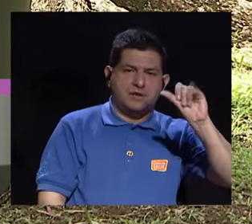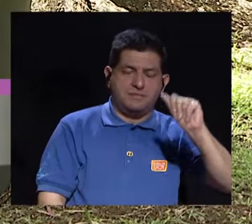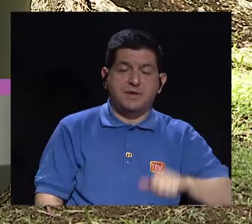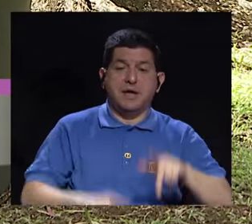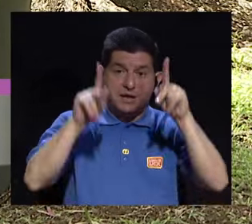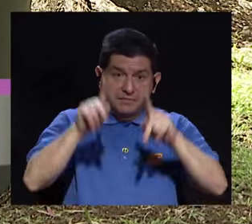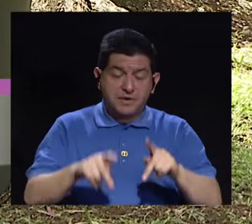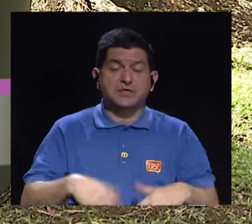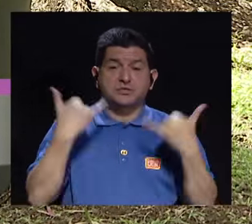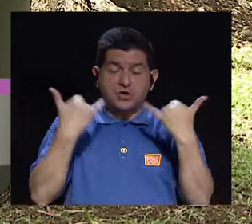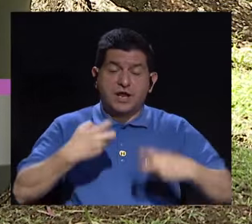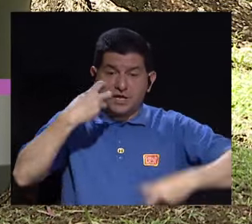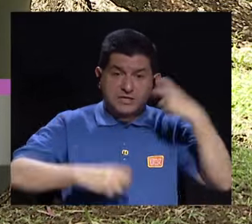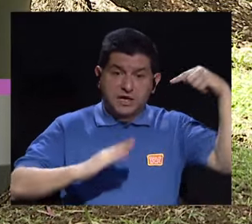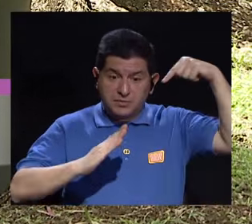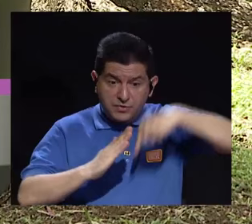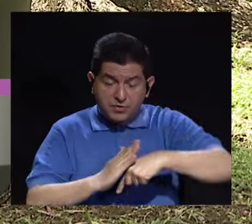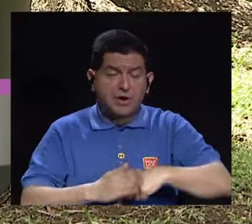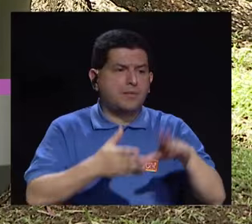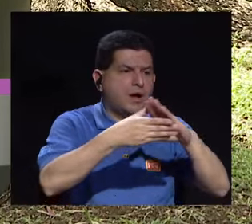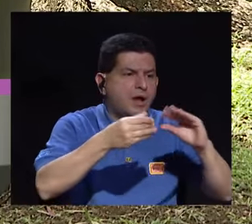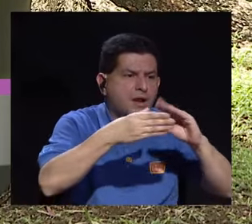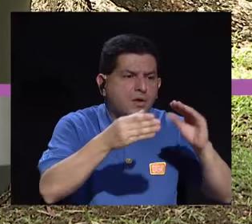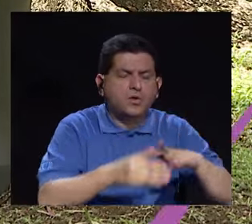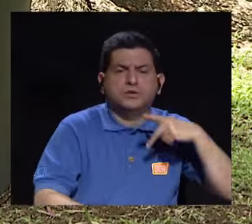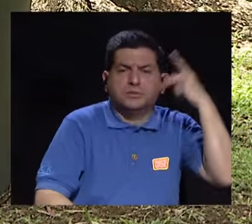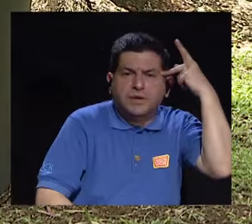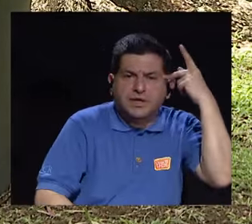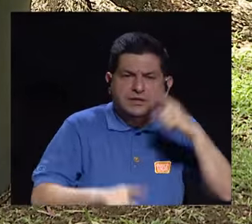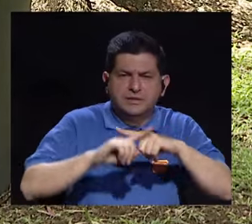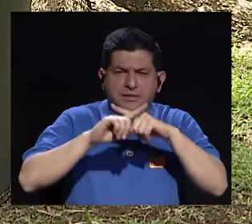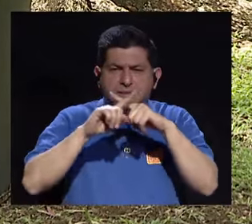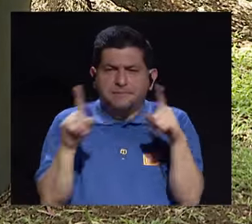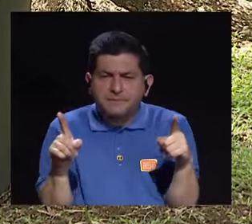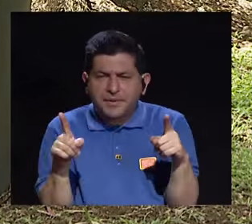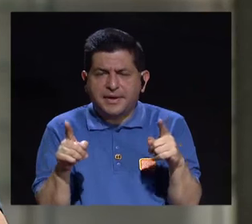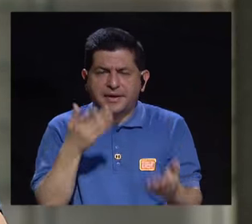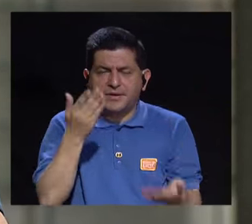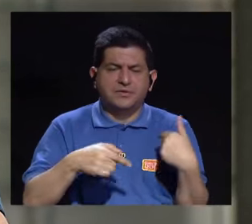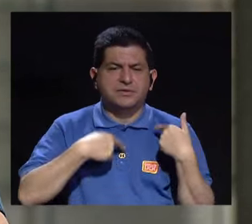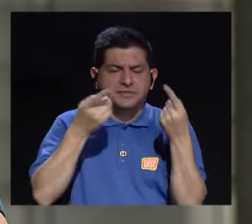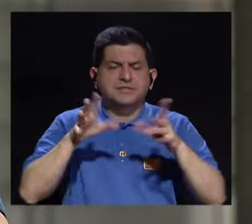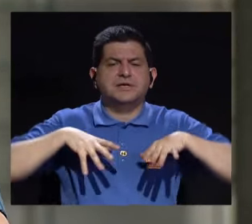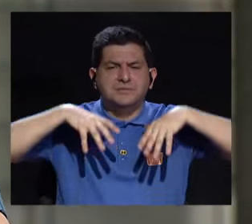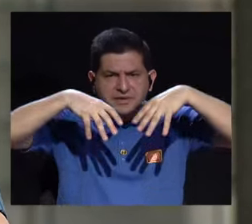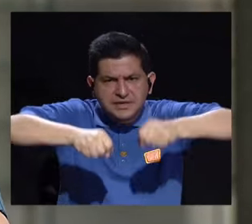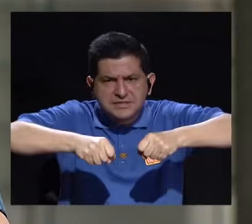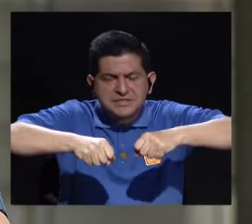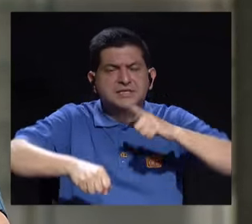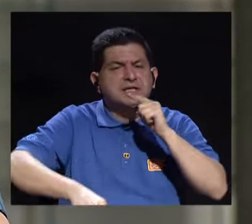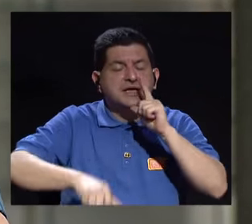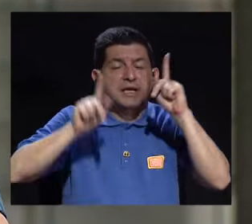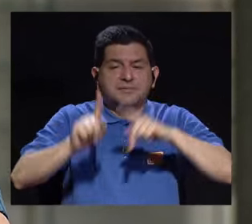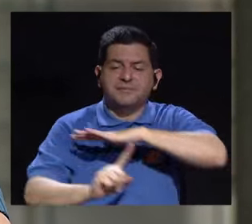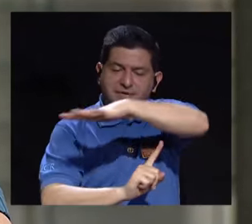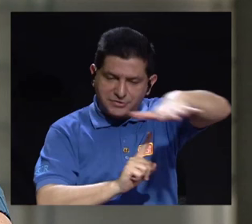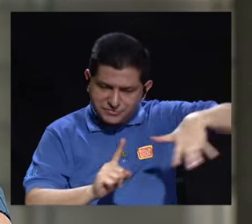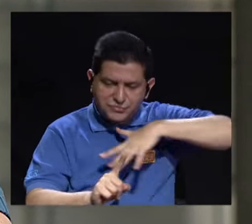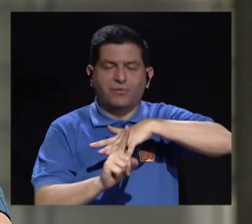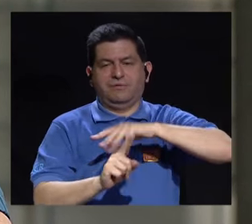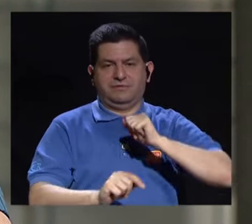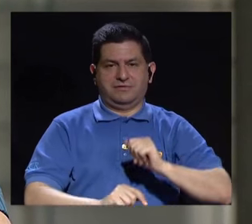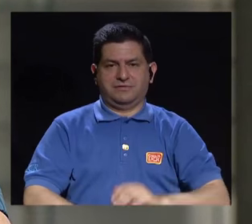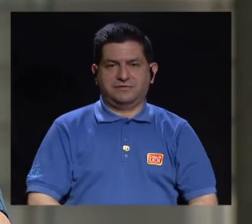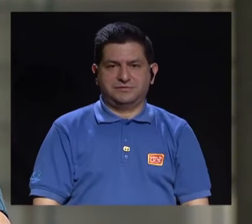asusta, suele comentárselo a sus padres o reaccionar. Pero más acuden a la consulta los que están a su